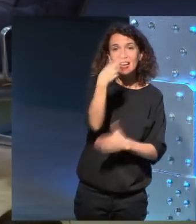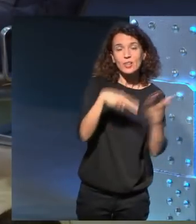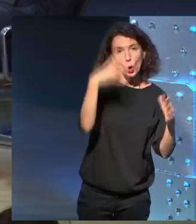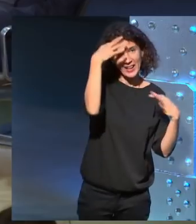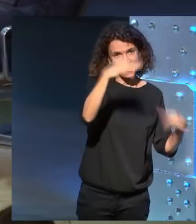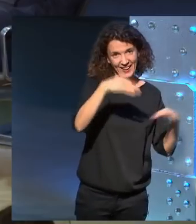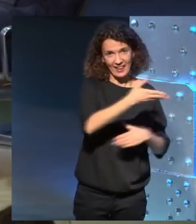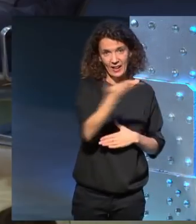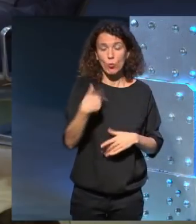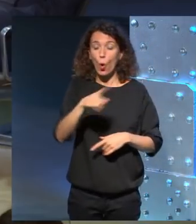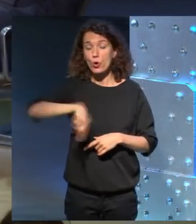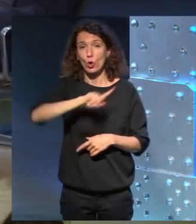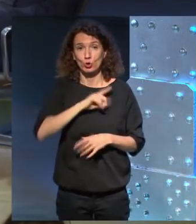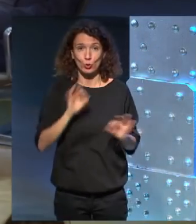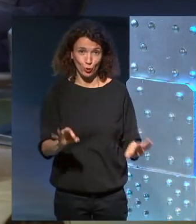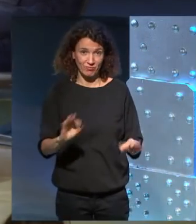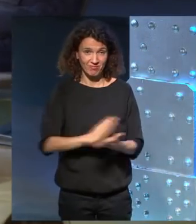ingenuo y nosotros